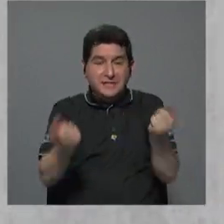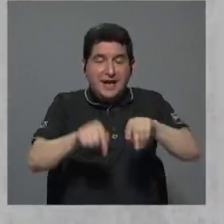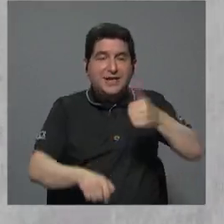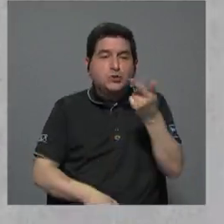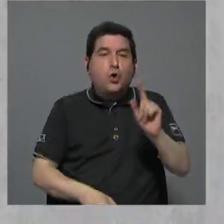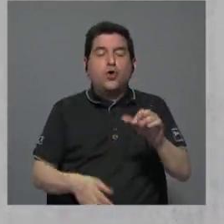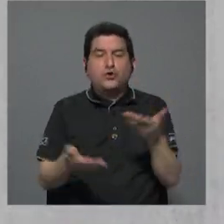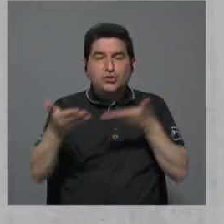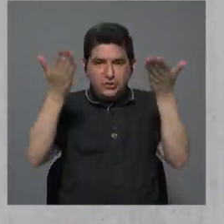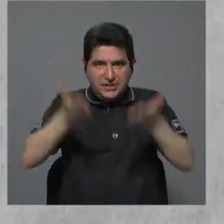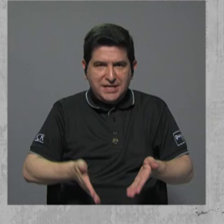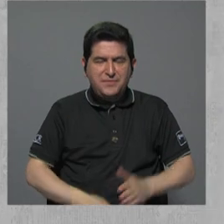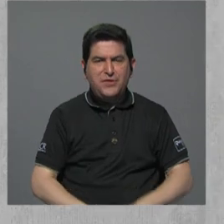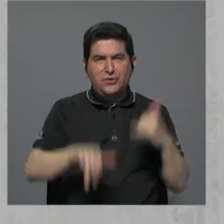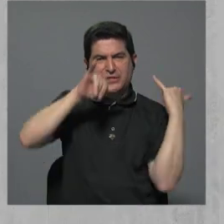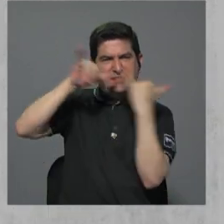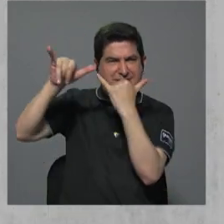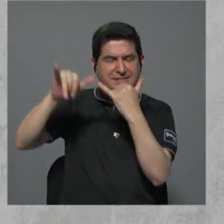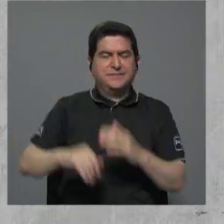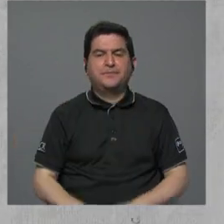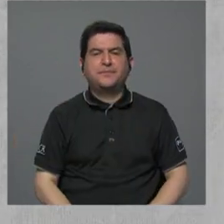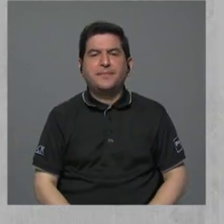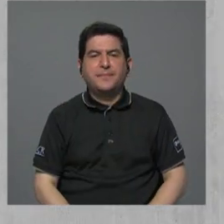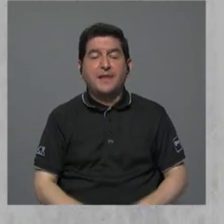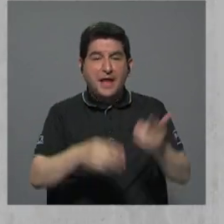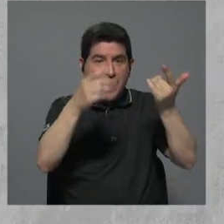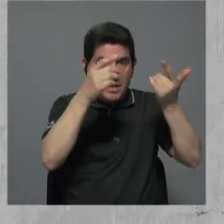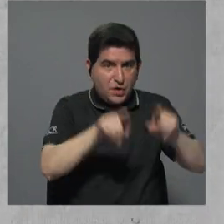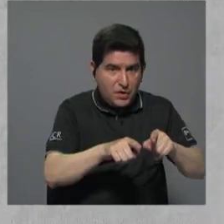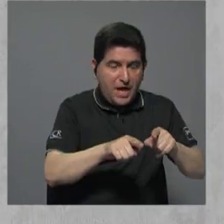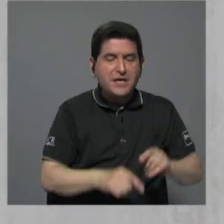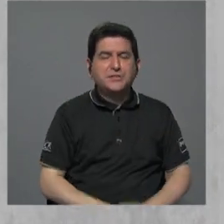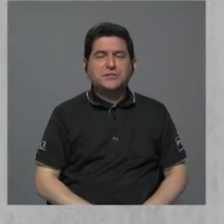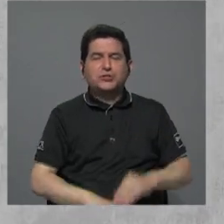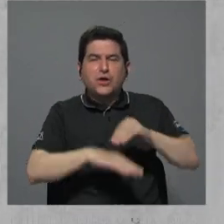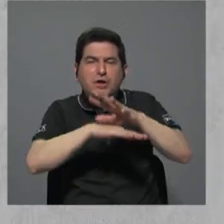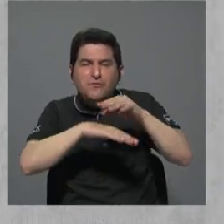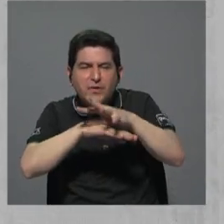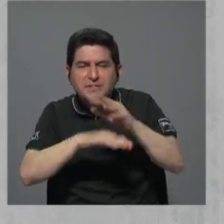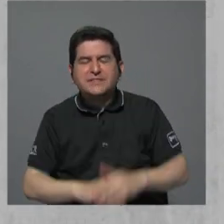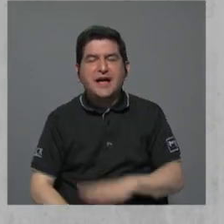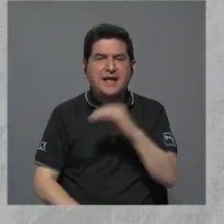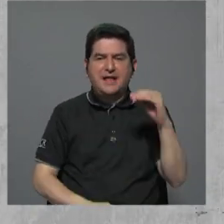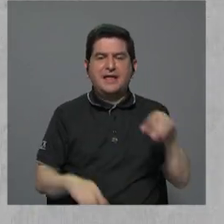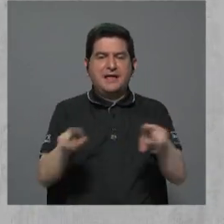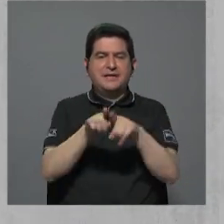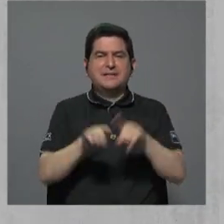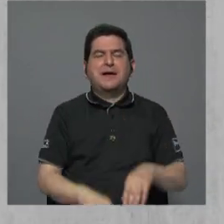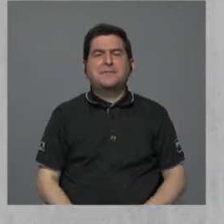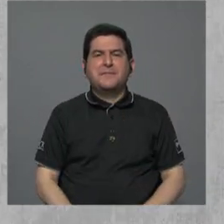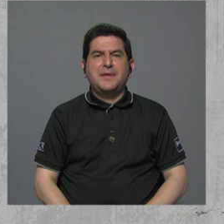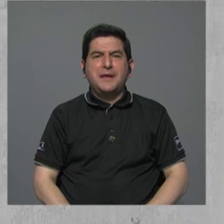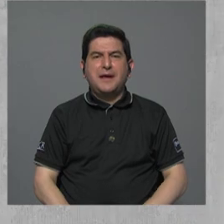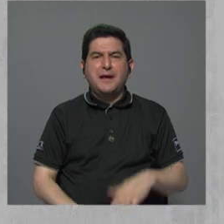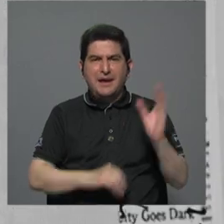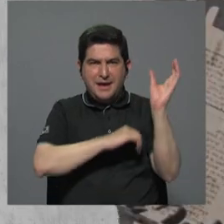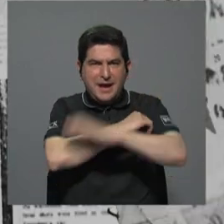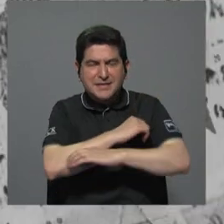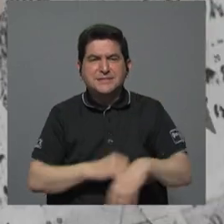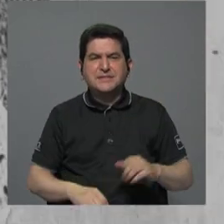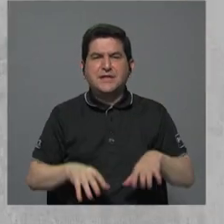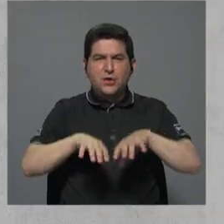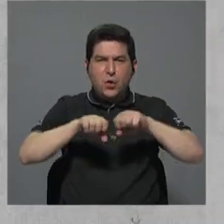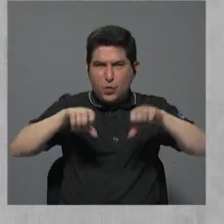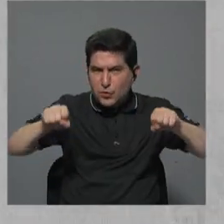municipales se les imputan delitos de cohecho, tráfico de influencias y penalidad del corruptor. ¿Suena familiar?